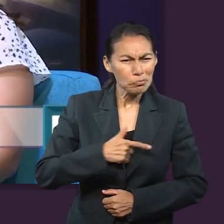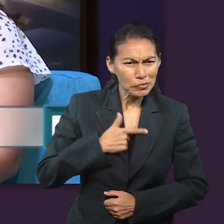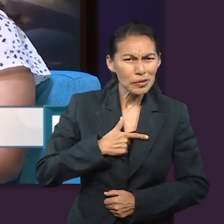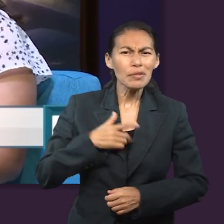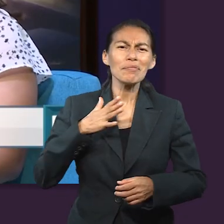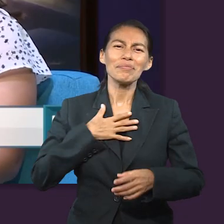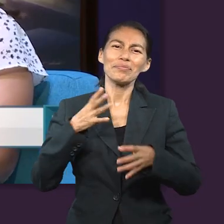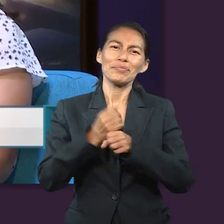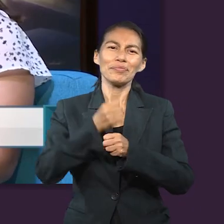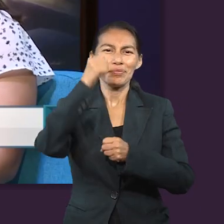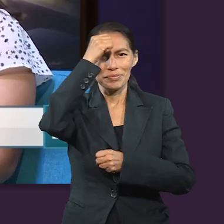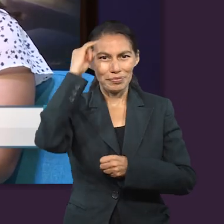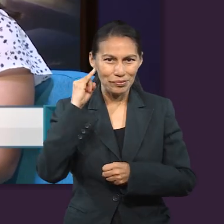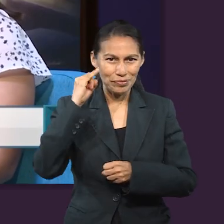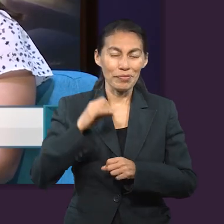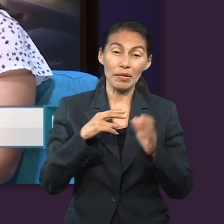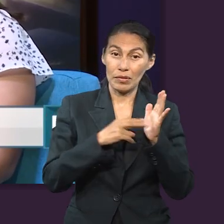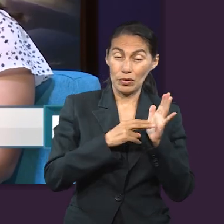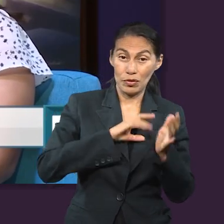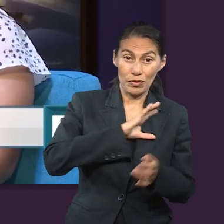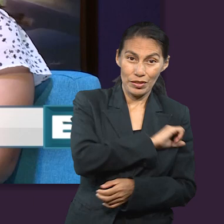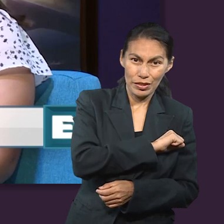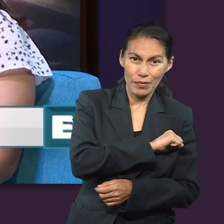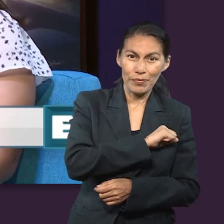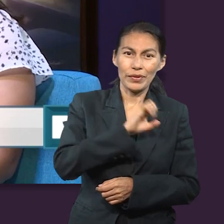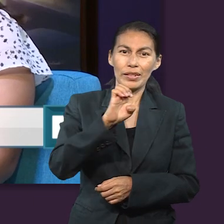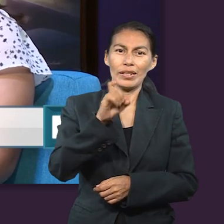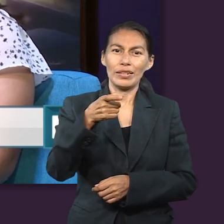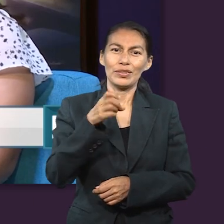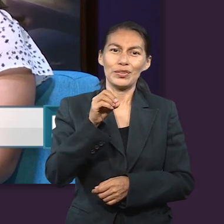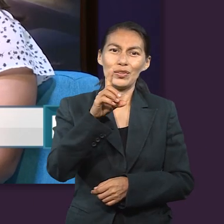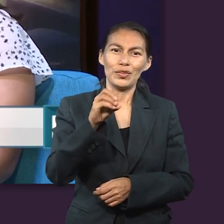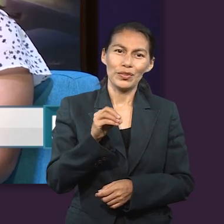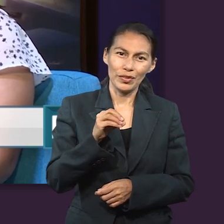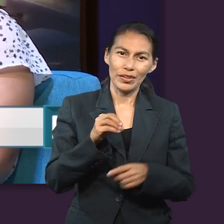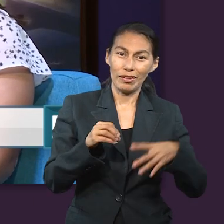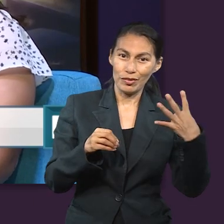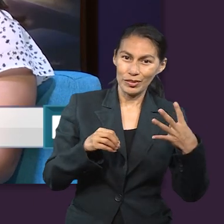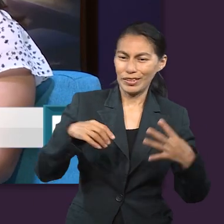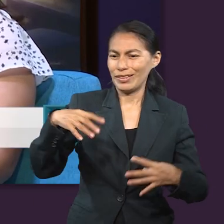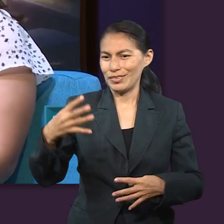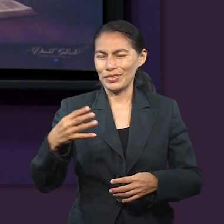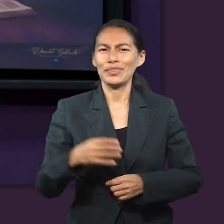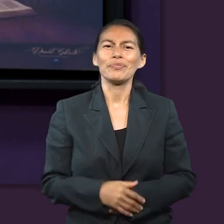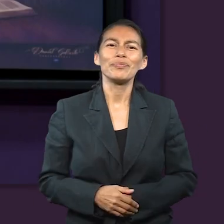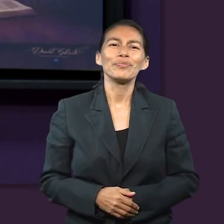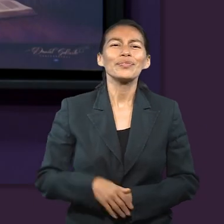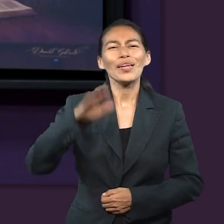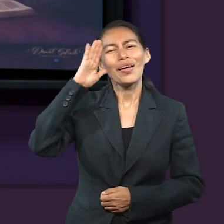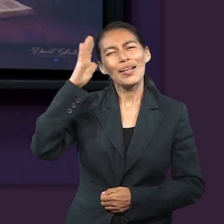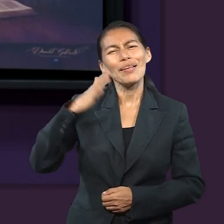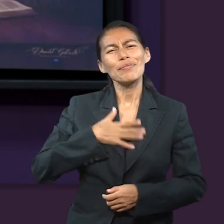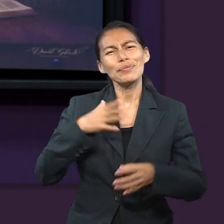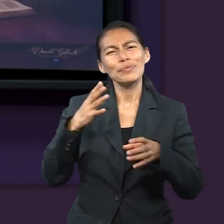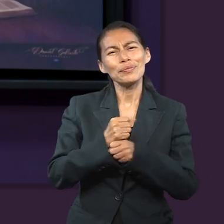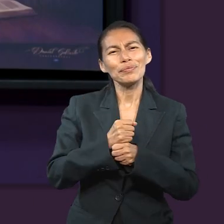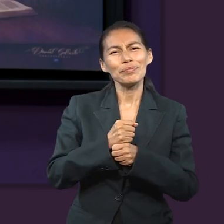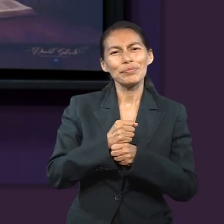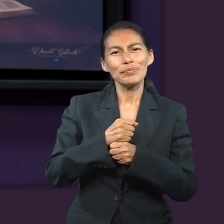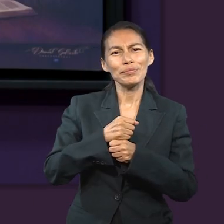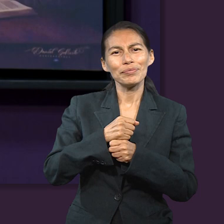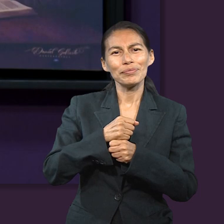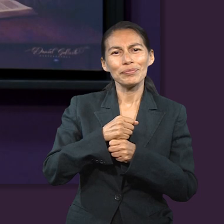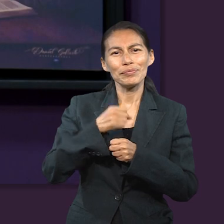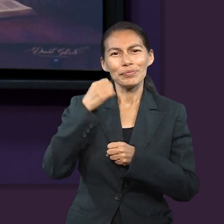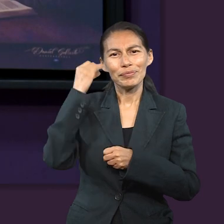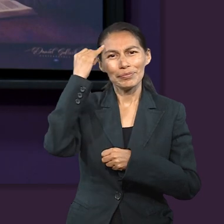Mucho gusto, mi nombre es Sarai Prado y mi versículo favorito es Éxodo 14.14. Hola, ¿qué tal? Mi nombre es